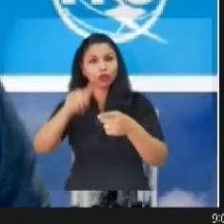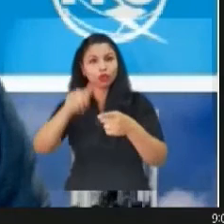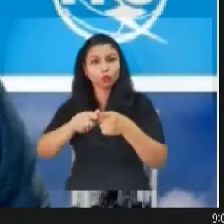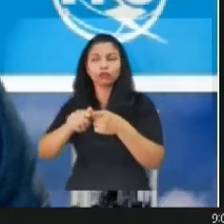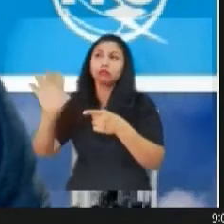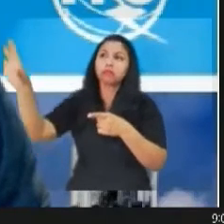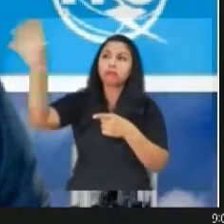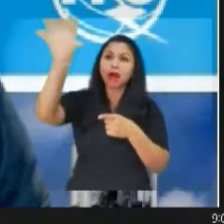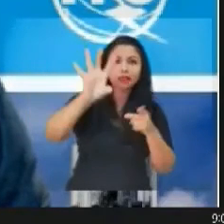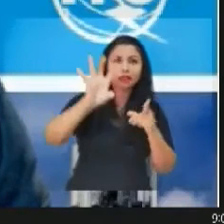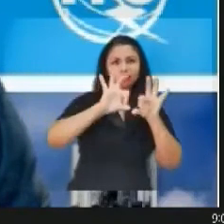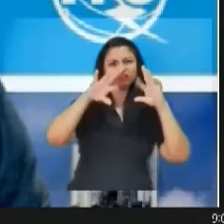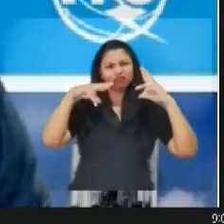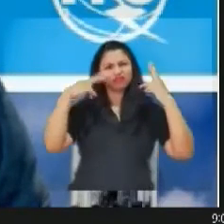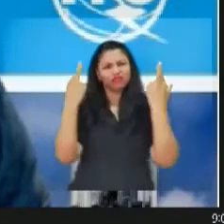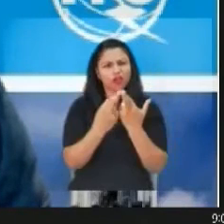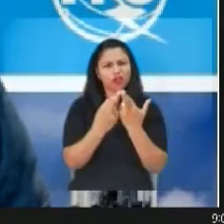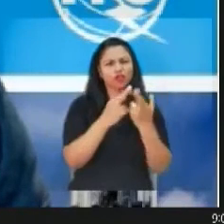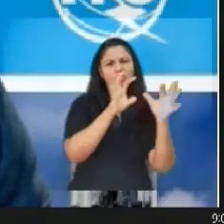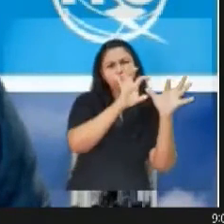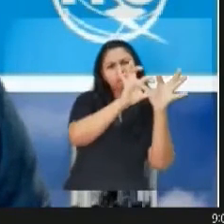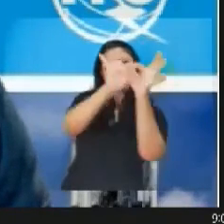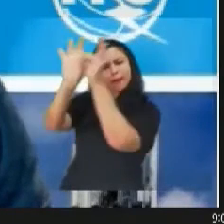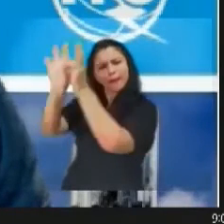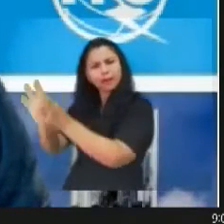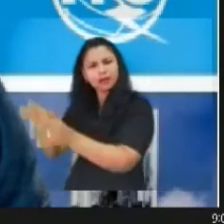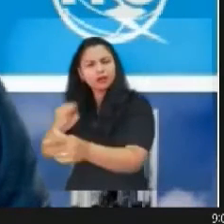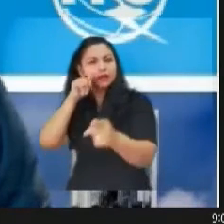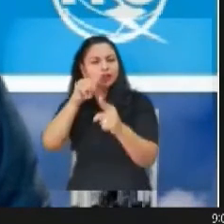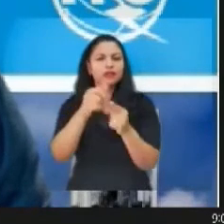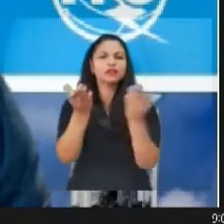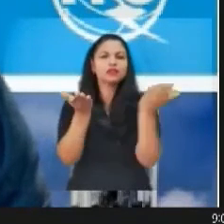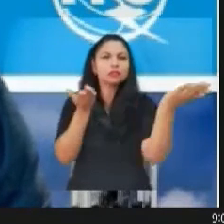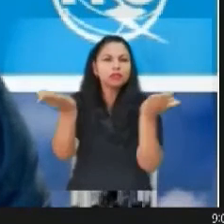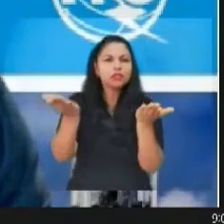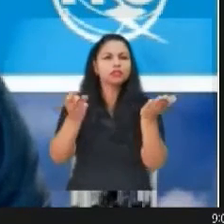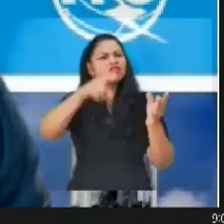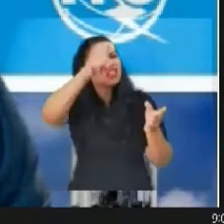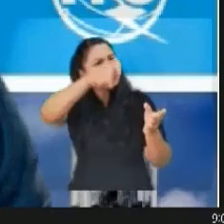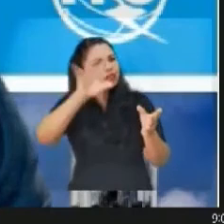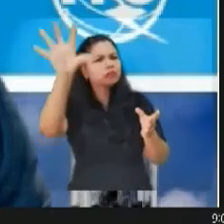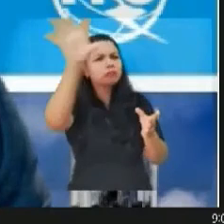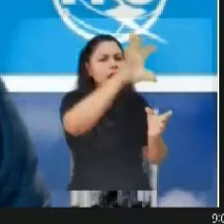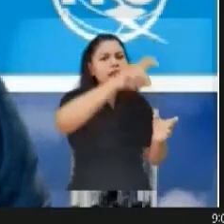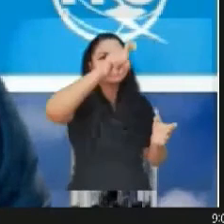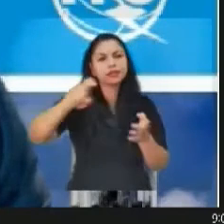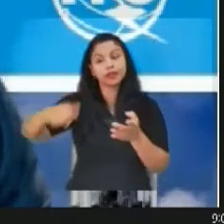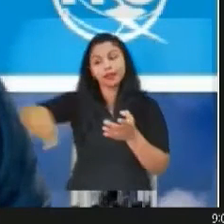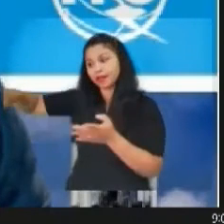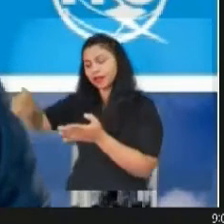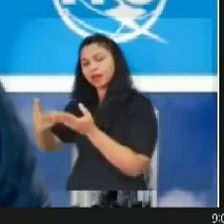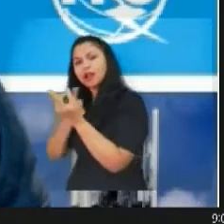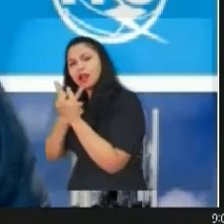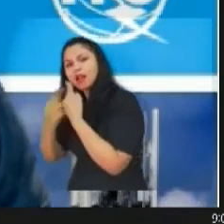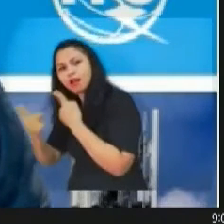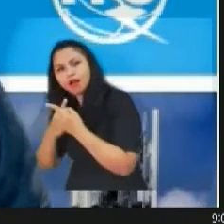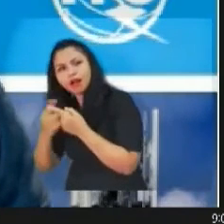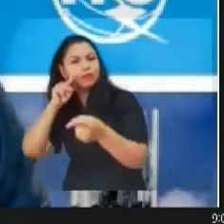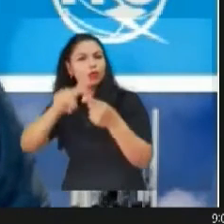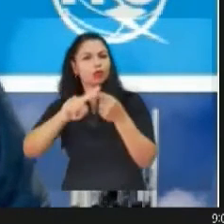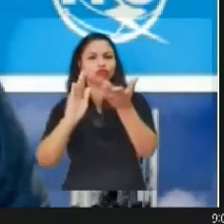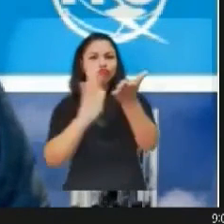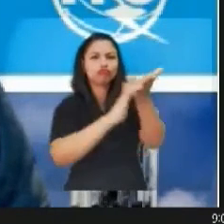soluciones que respondan a las necesidades de todos los países. Las administraciones nacionales y las autoridades nacionales de